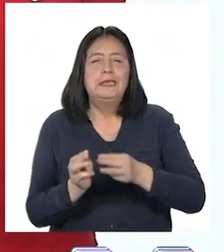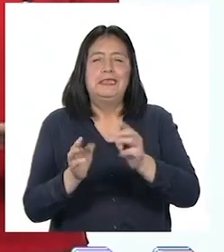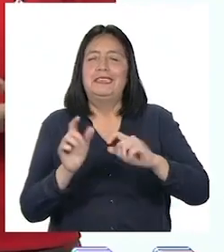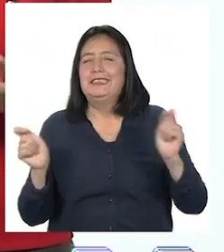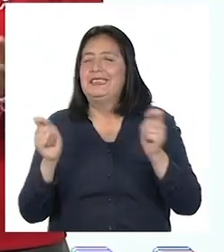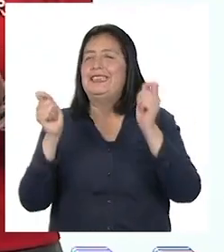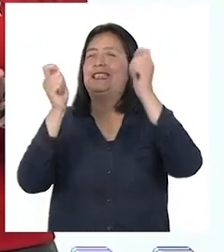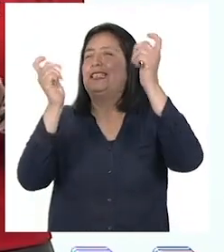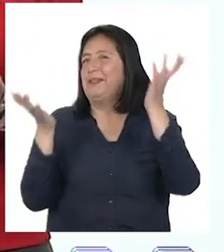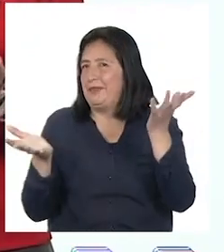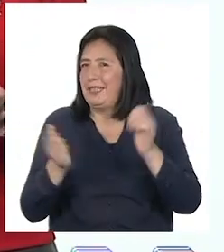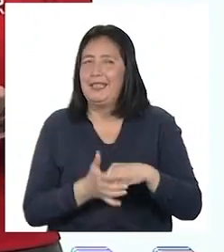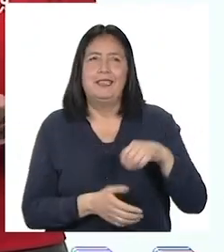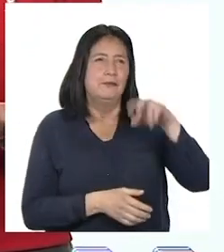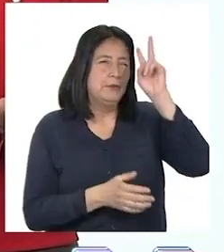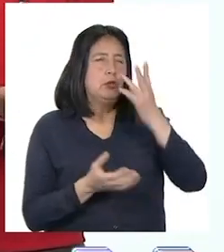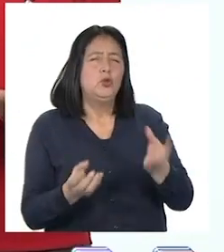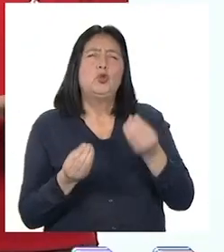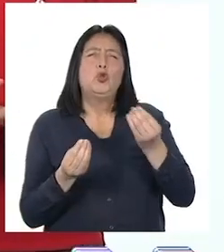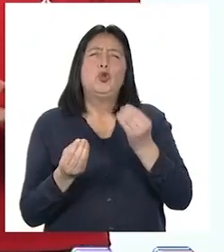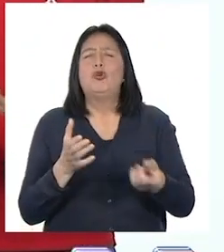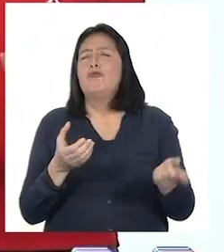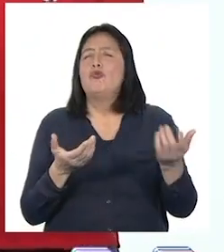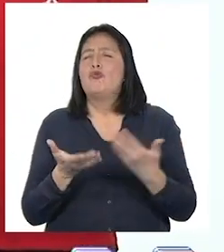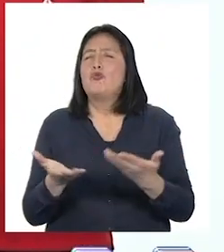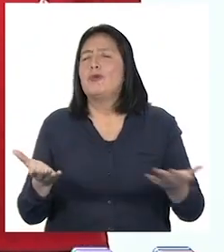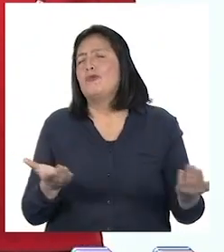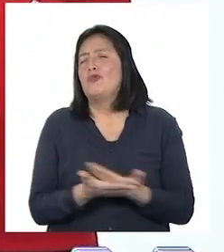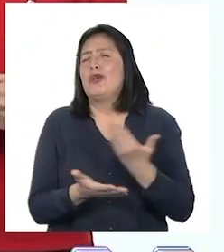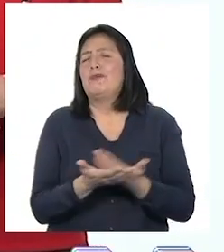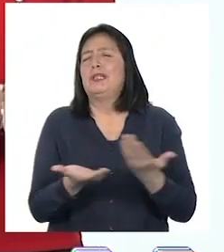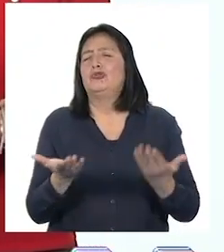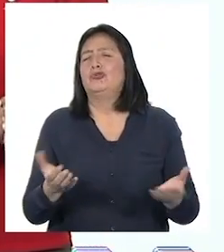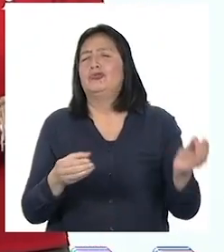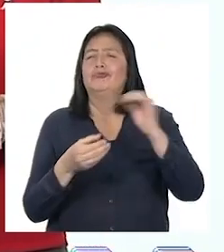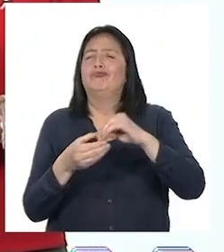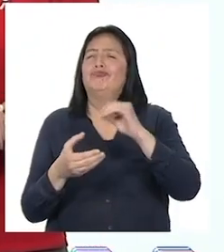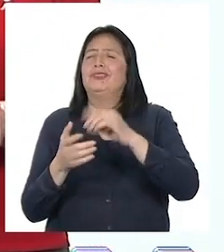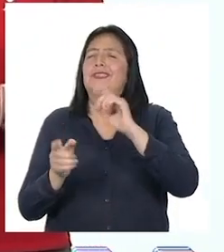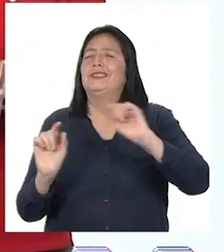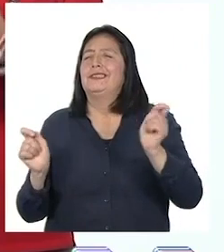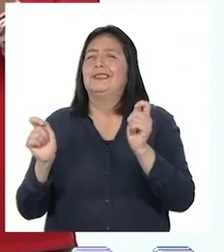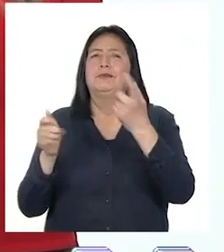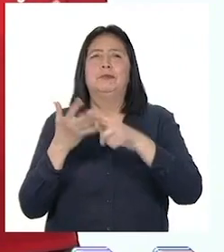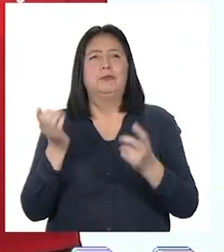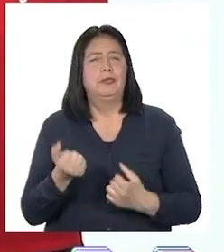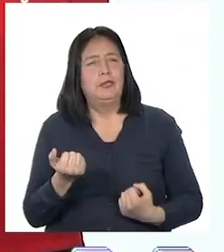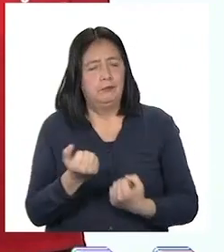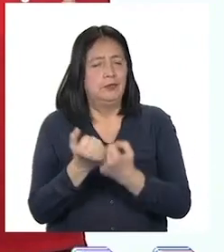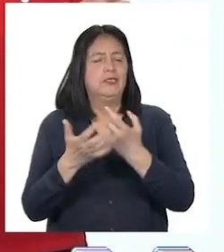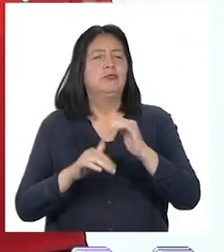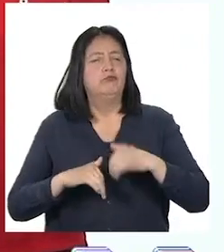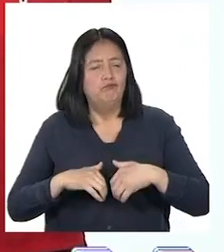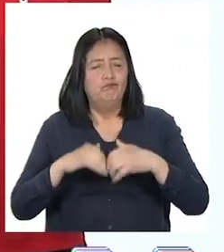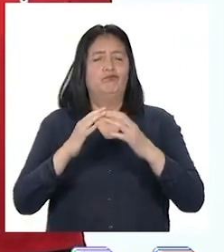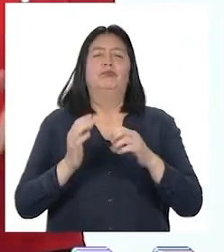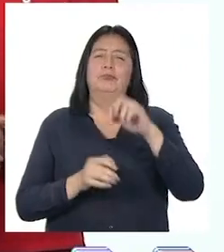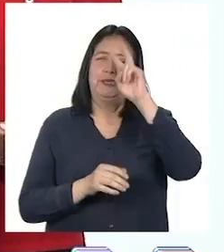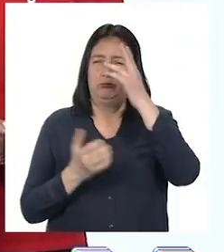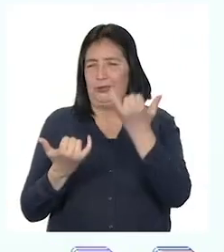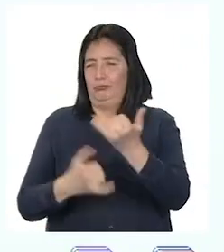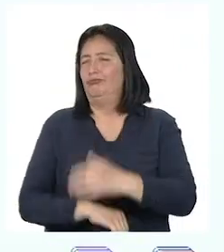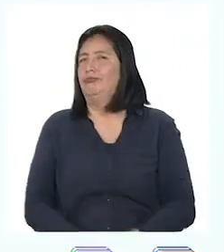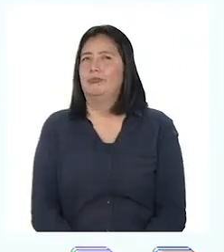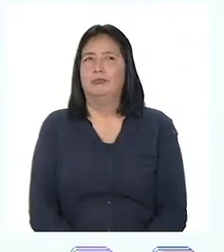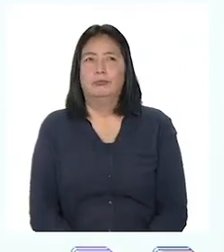fiestas patrias y de cómo podemos incorporar nuevos elementos a esta importante conmemoración para aportar a la construcción del Perú de